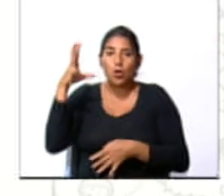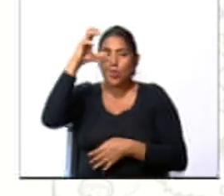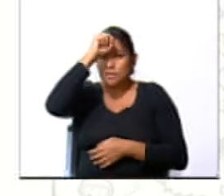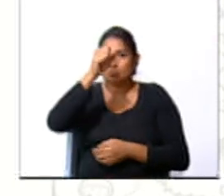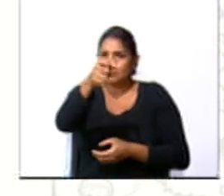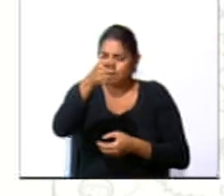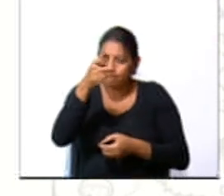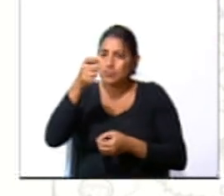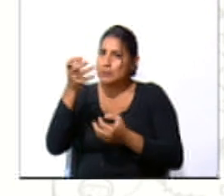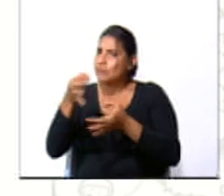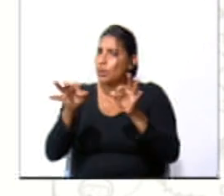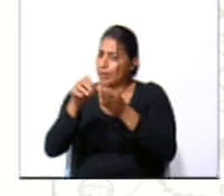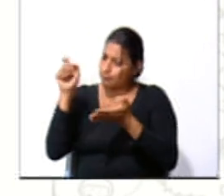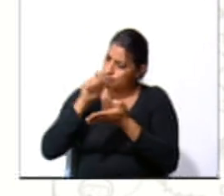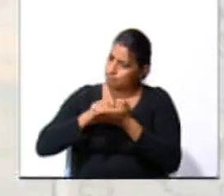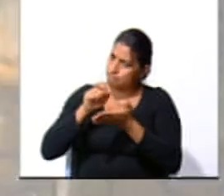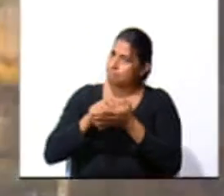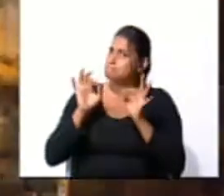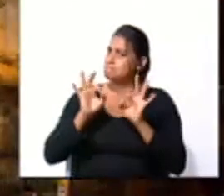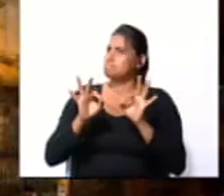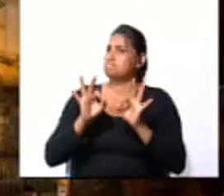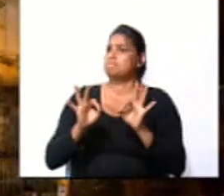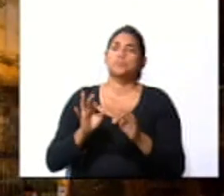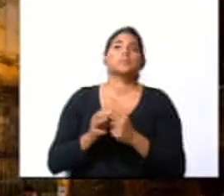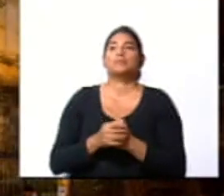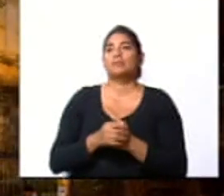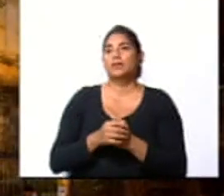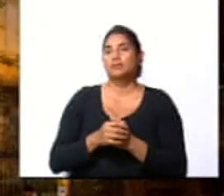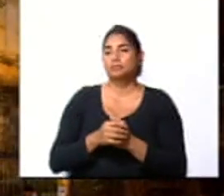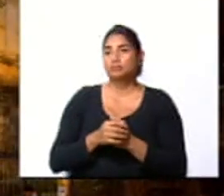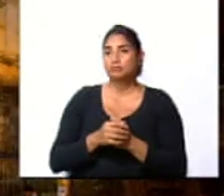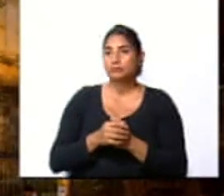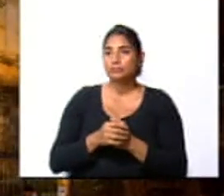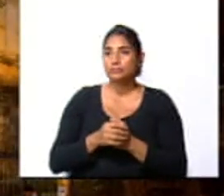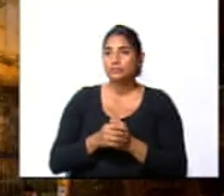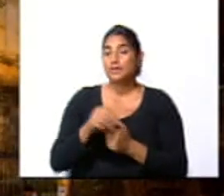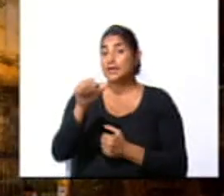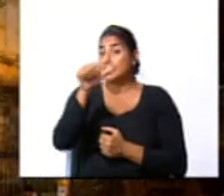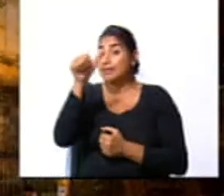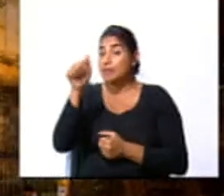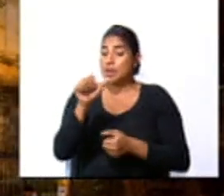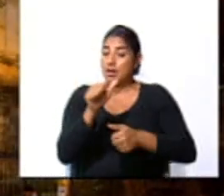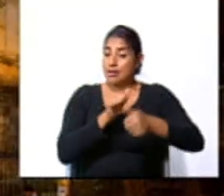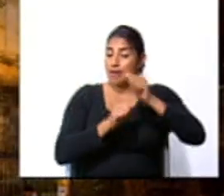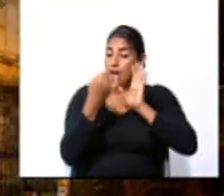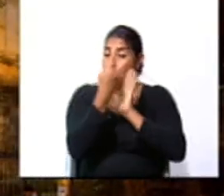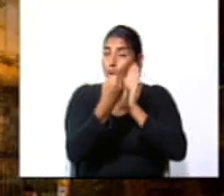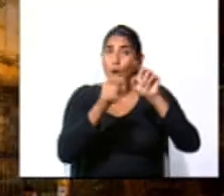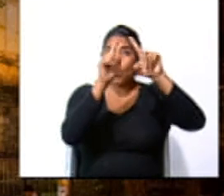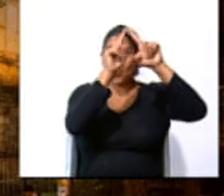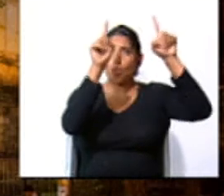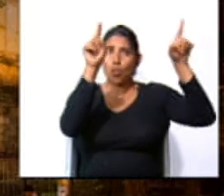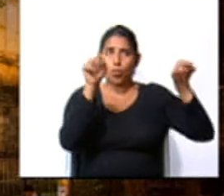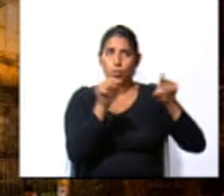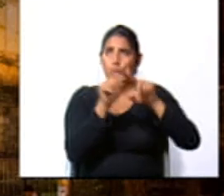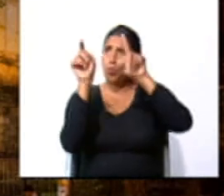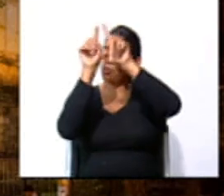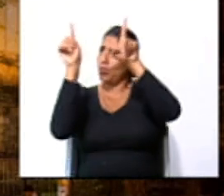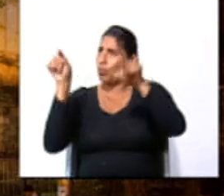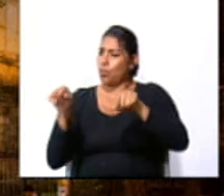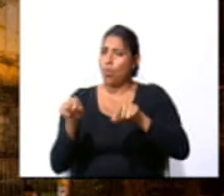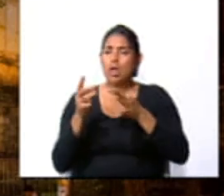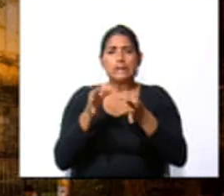nosotros sea importante. Muy bien. Y las obras de arte también son